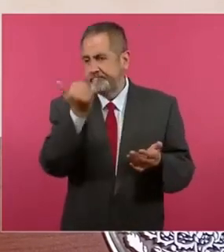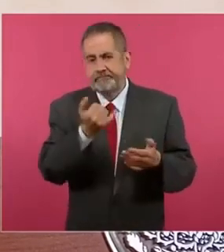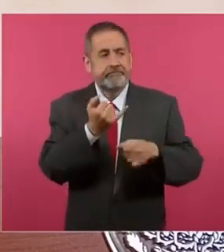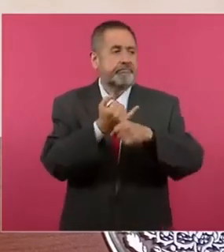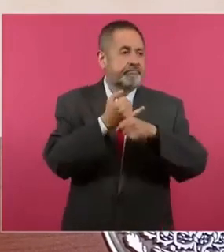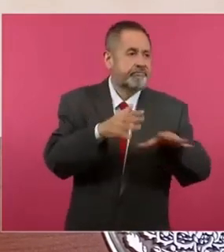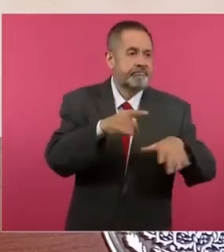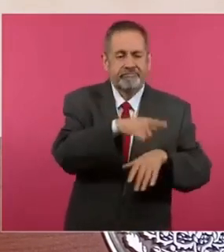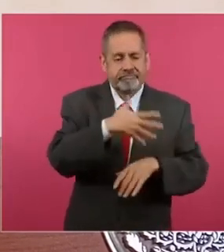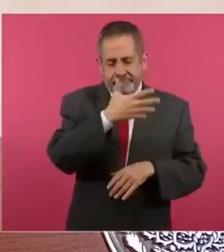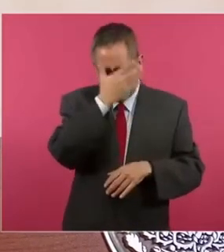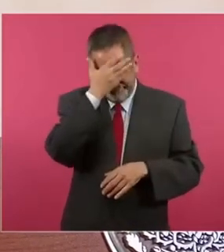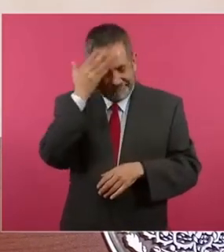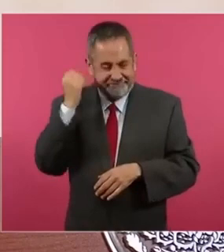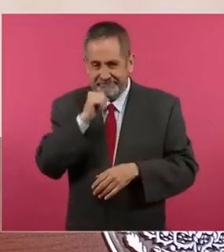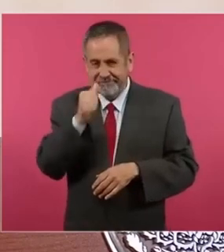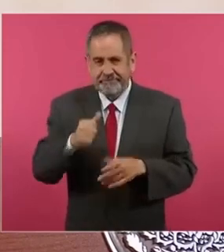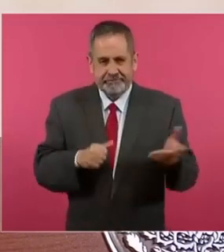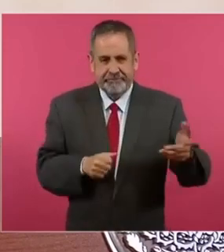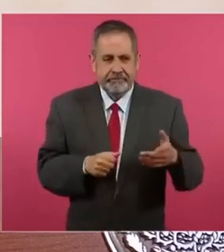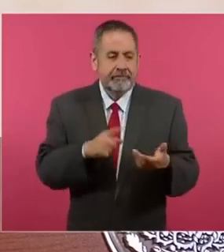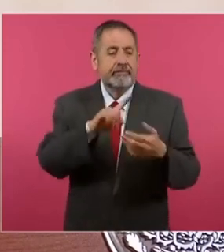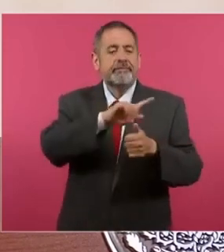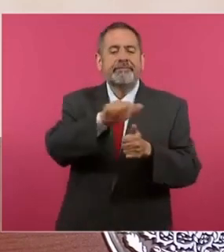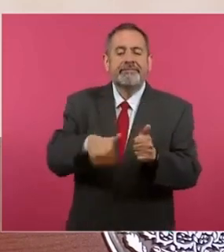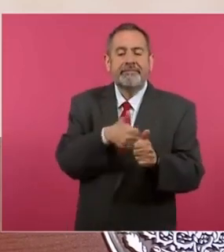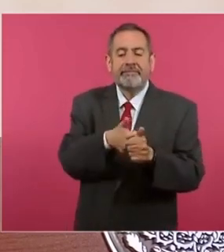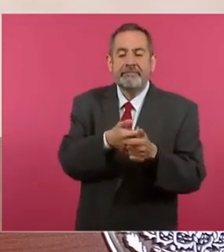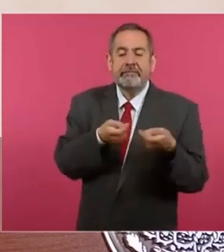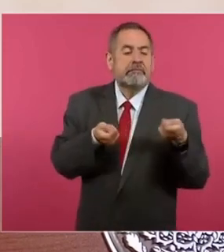y manipulados.